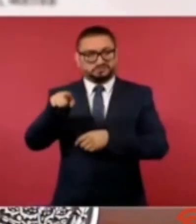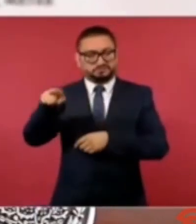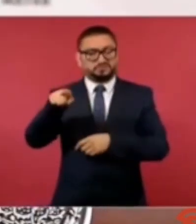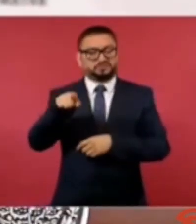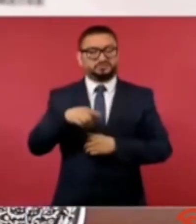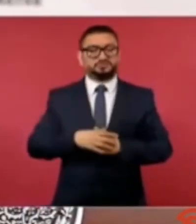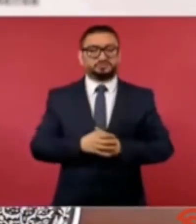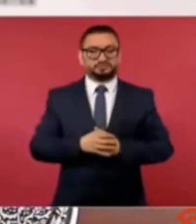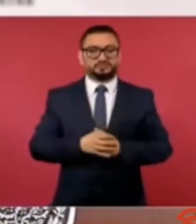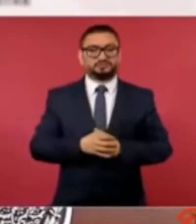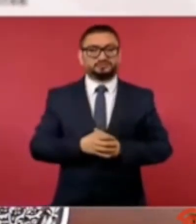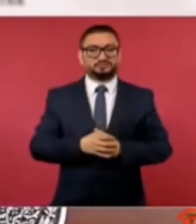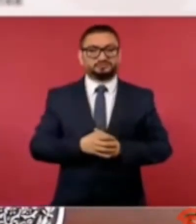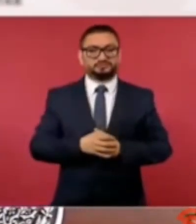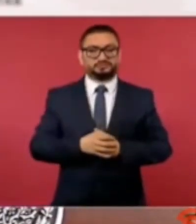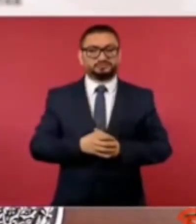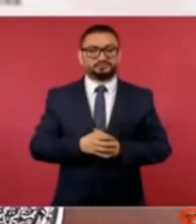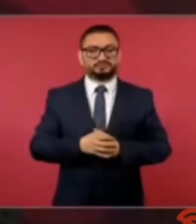han